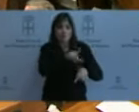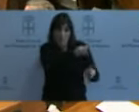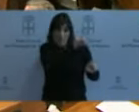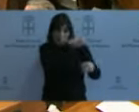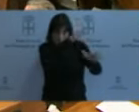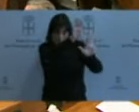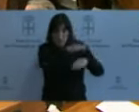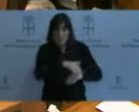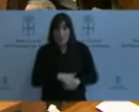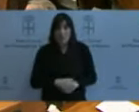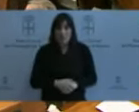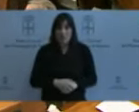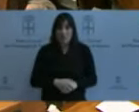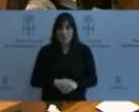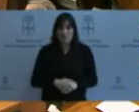Gracias, señor Fernando Bartolomé.